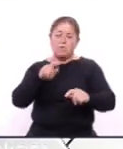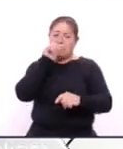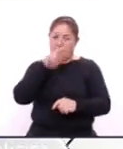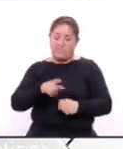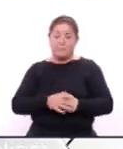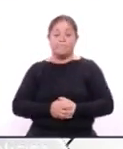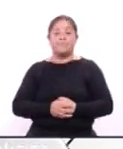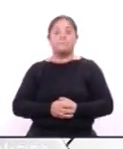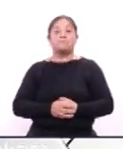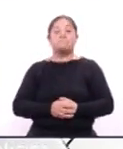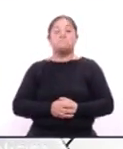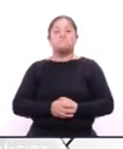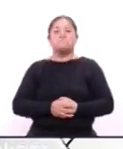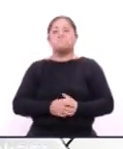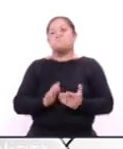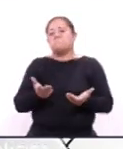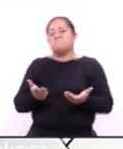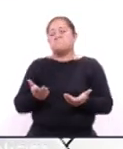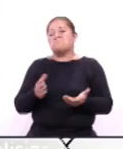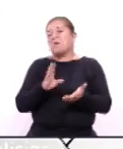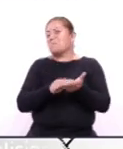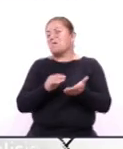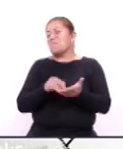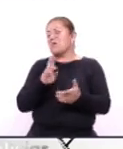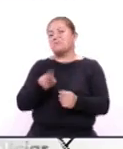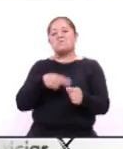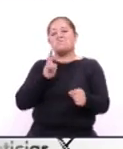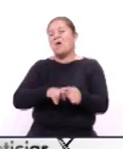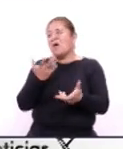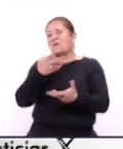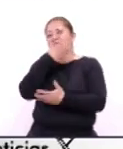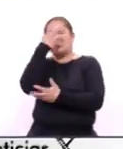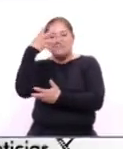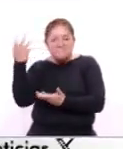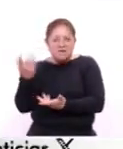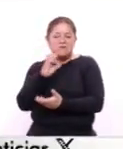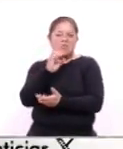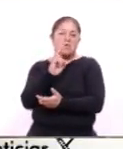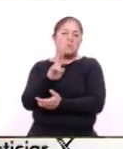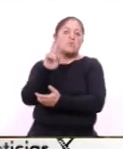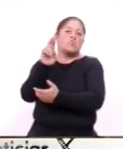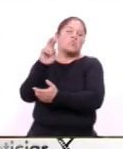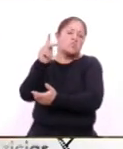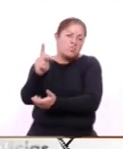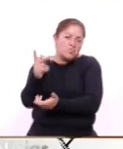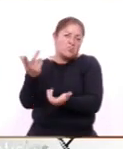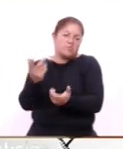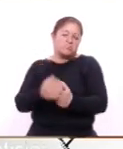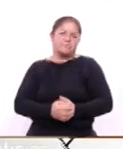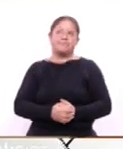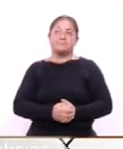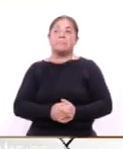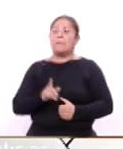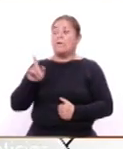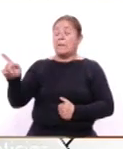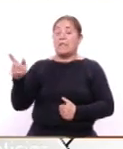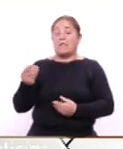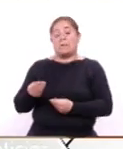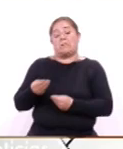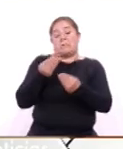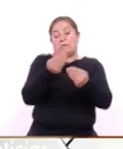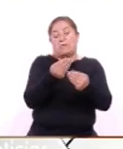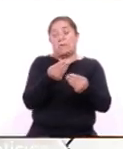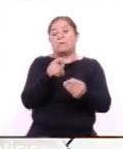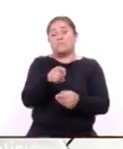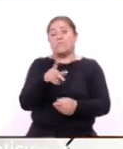dentro de lo demás pues documentación general como identificación CURP Los aspirantes deben entregar un documento que